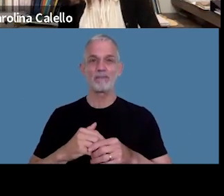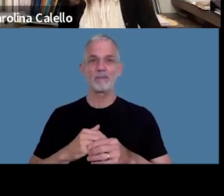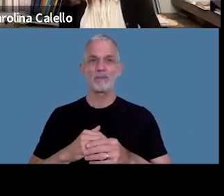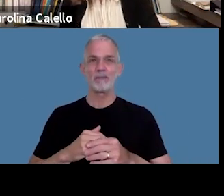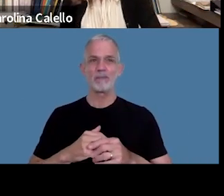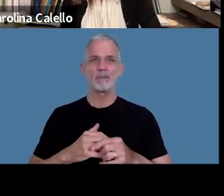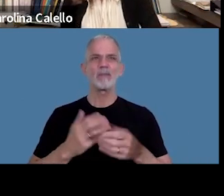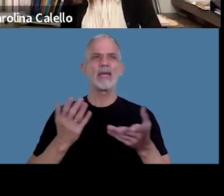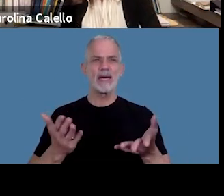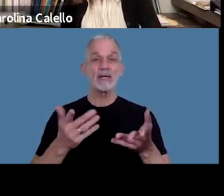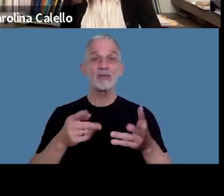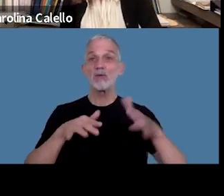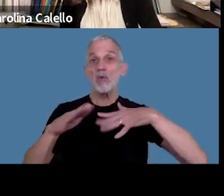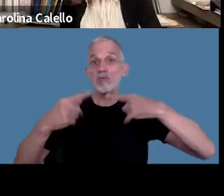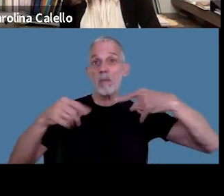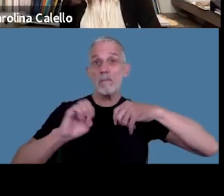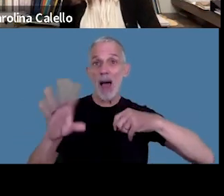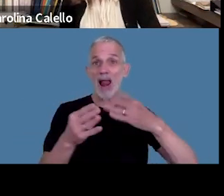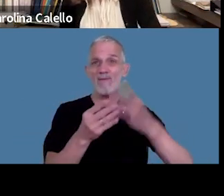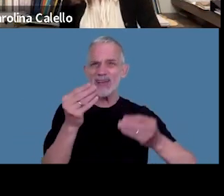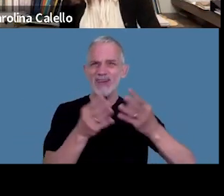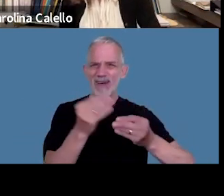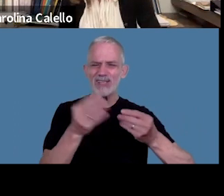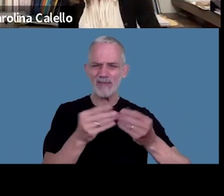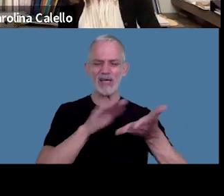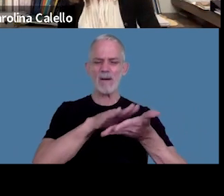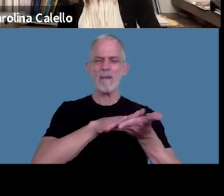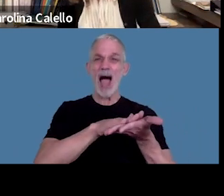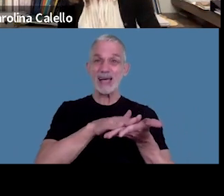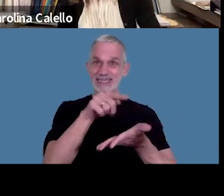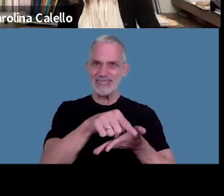estos hechos y antecedentes que sirven de base